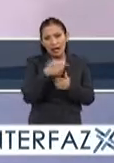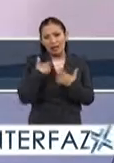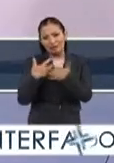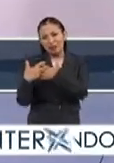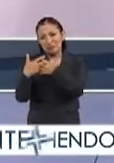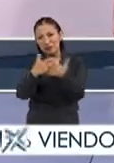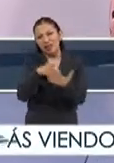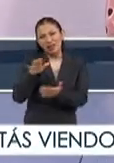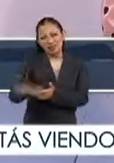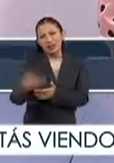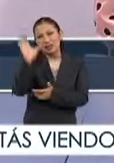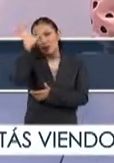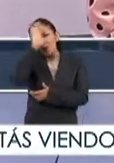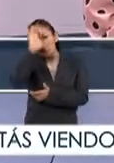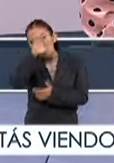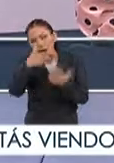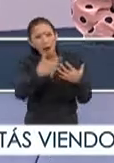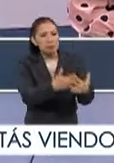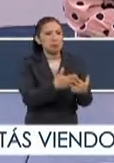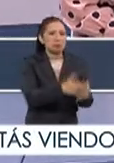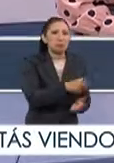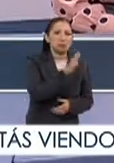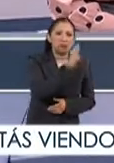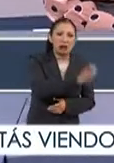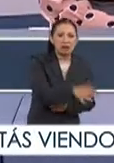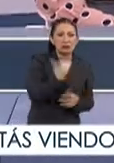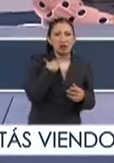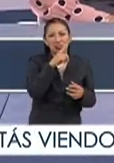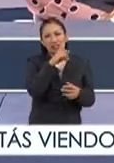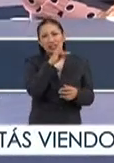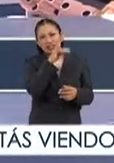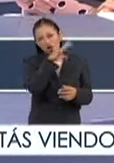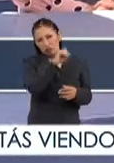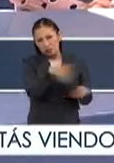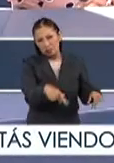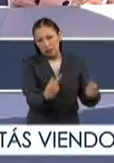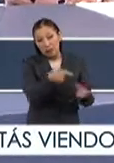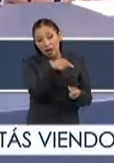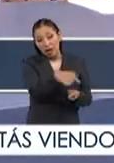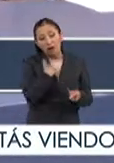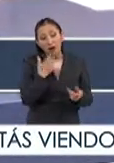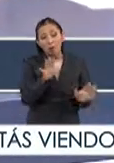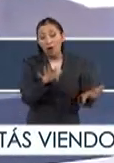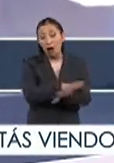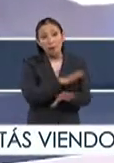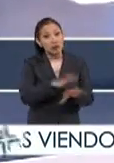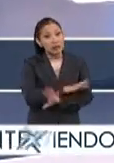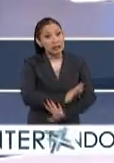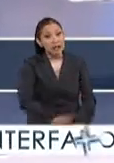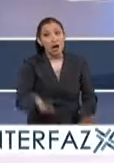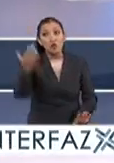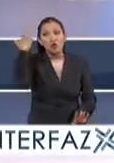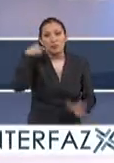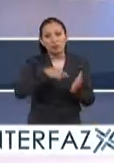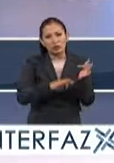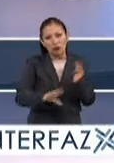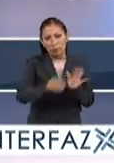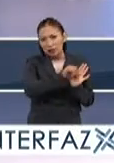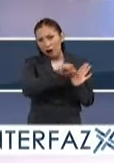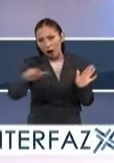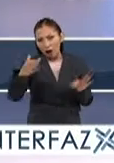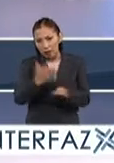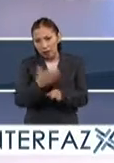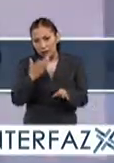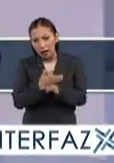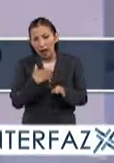las industrias culturales las industrias disqueras particularmente han sufrido una modificación desde los años 90 para acá